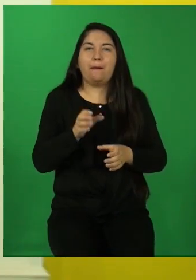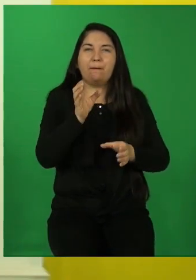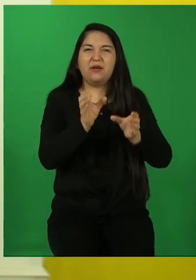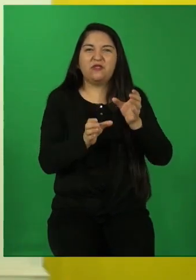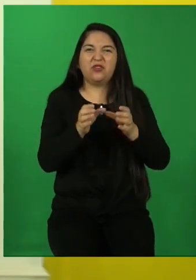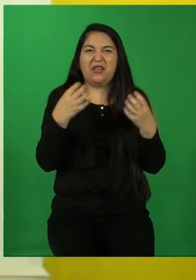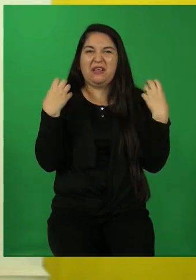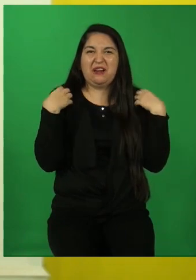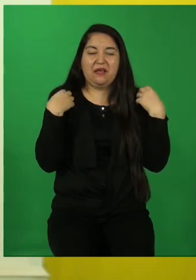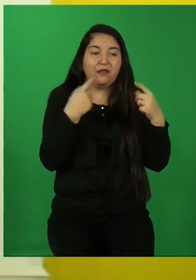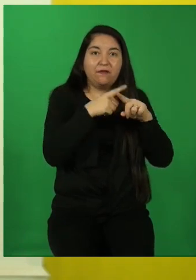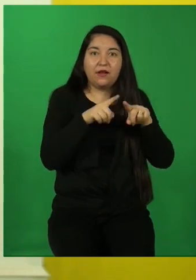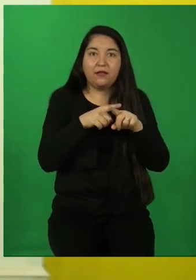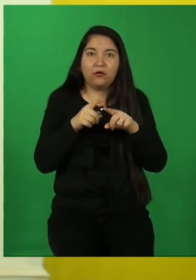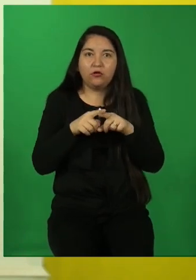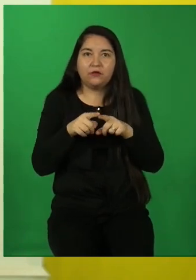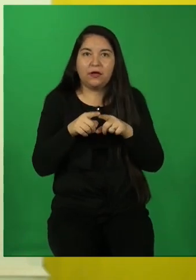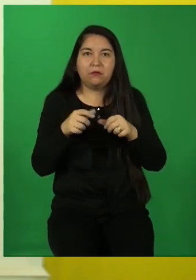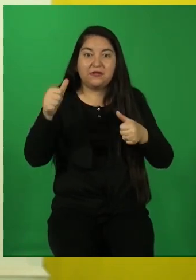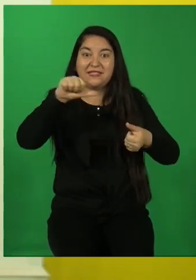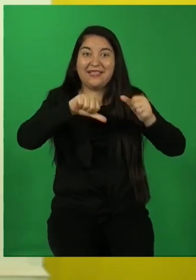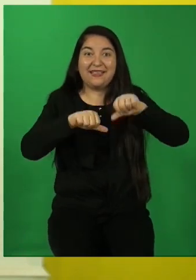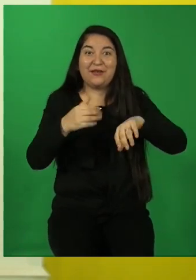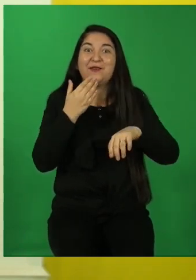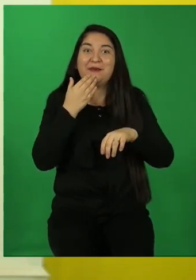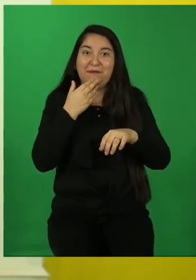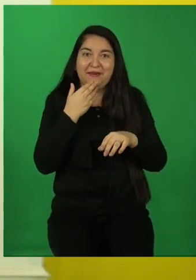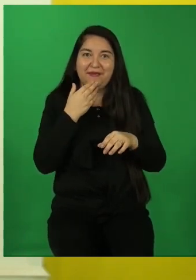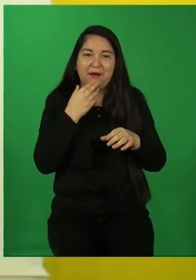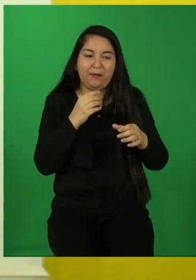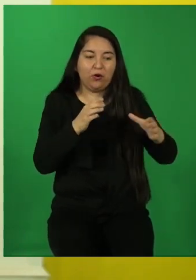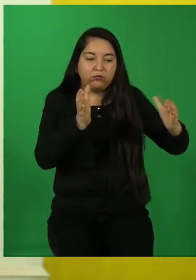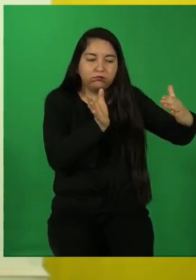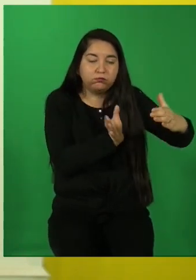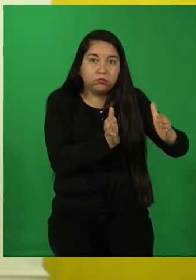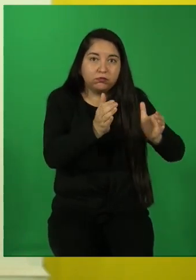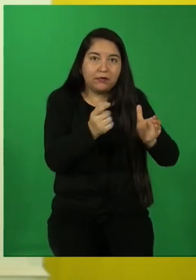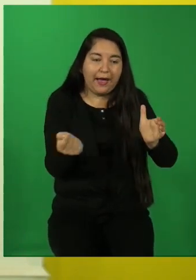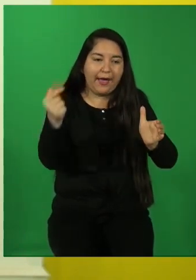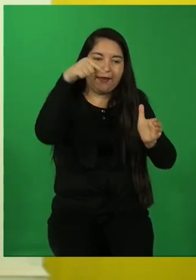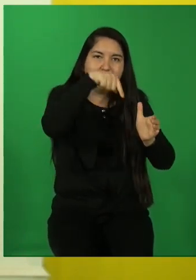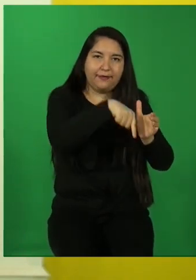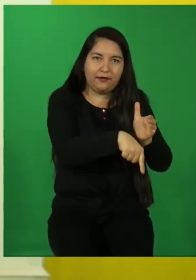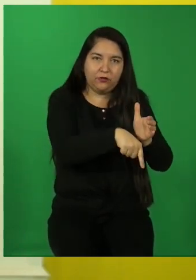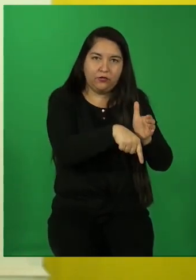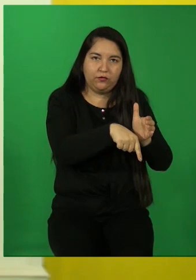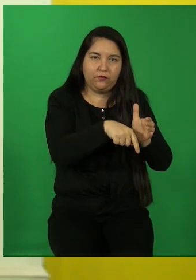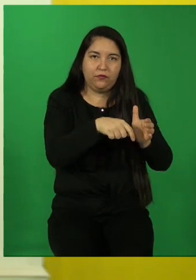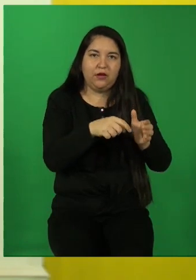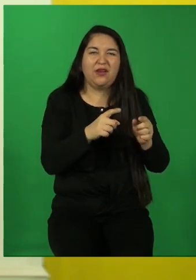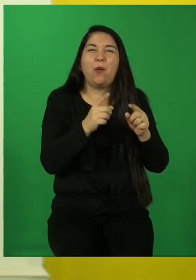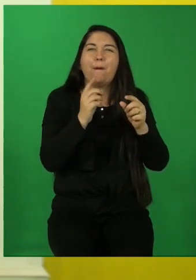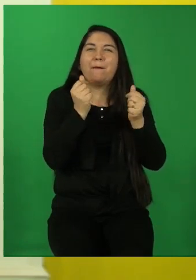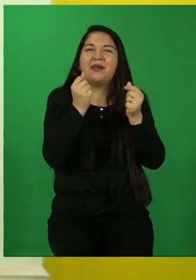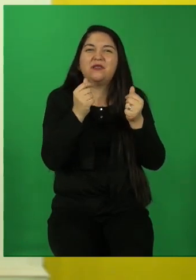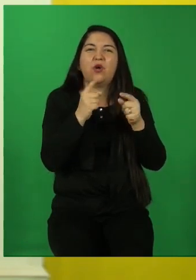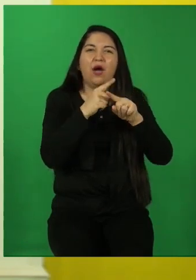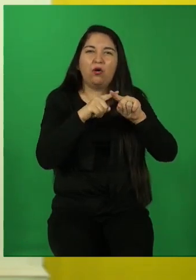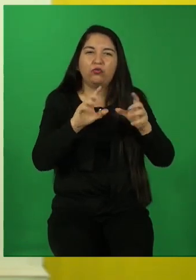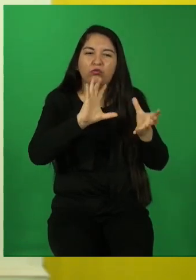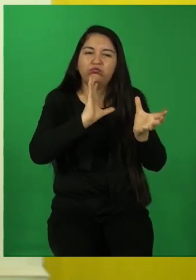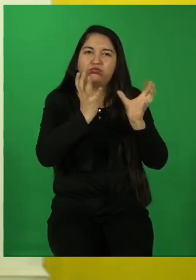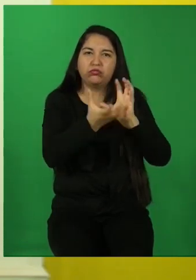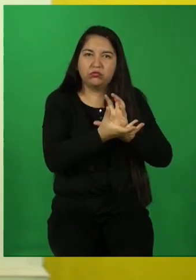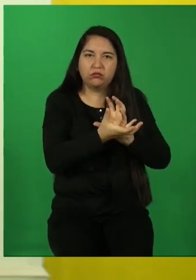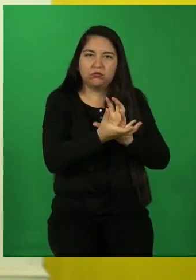encargadas de otras cosas, también tienen científicos, que a su vez ese científico tiene otro mundo. Y ese mundo tiene